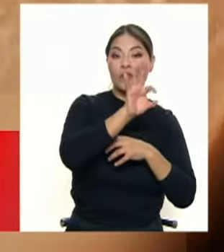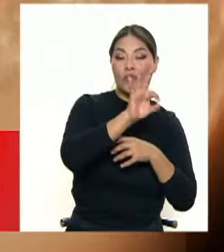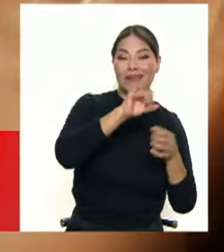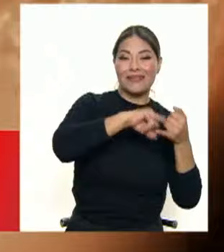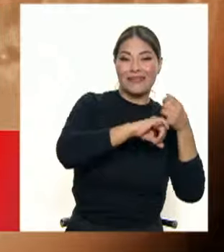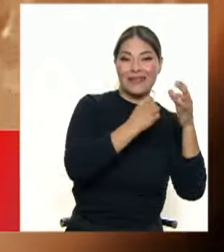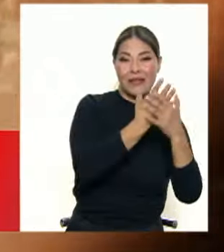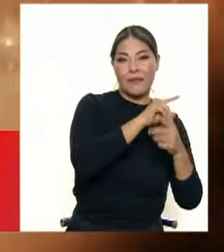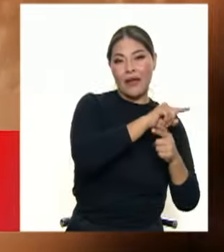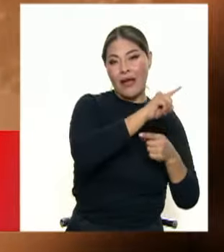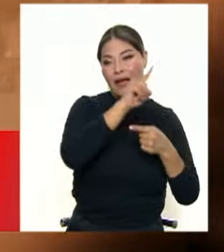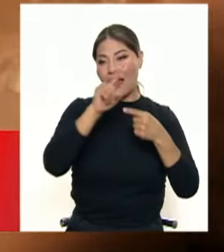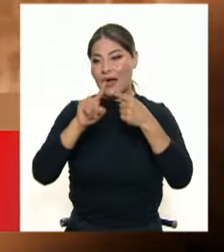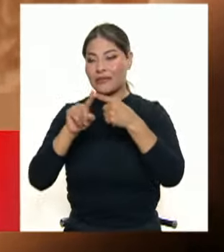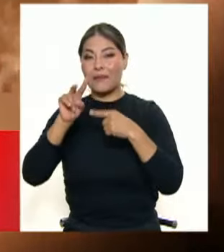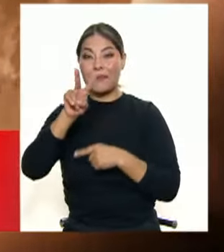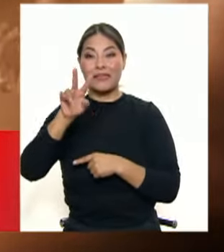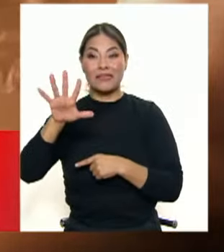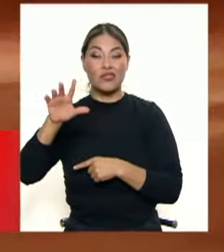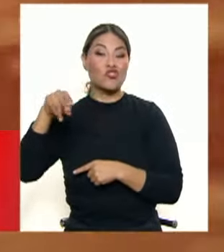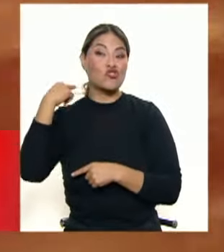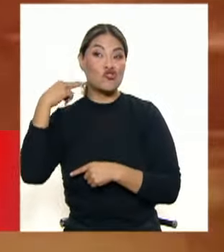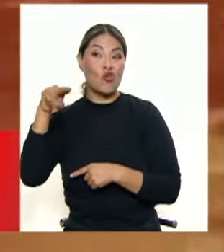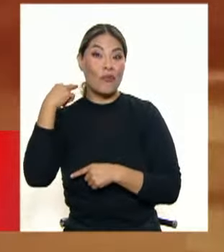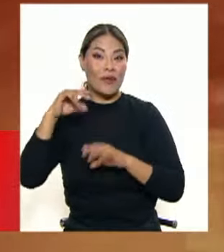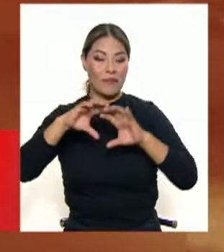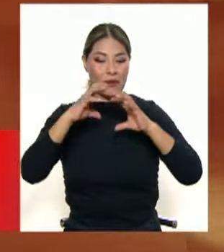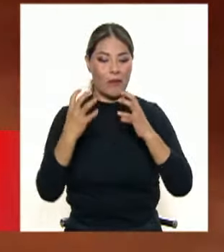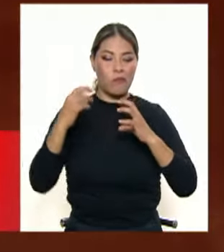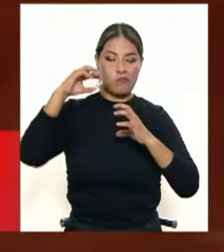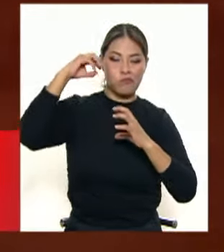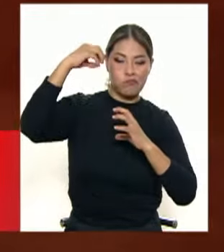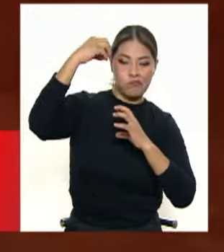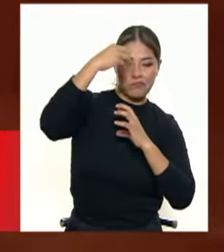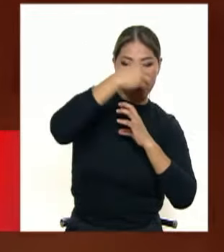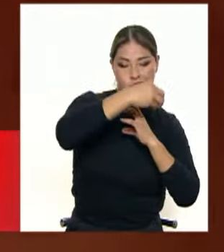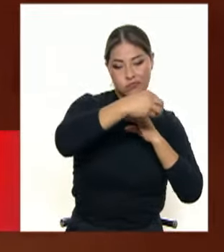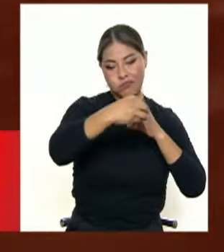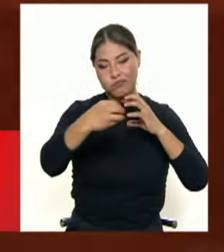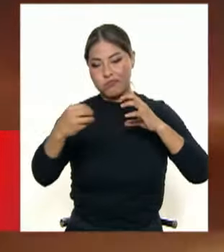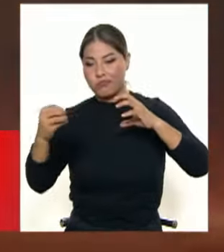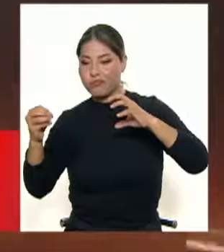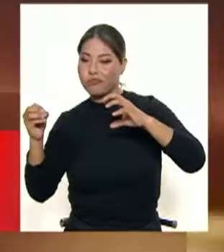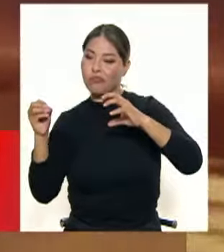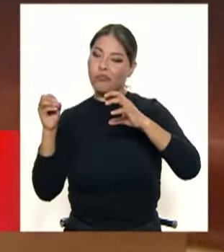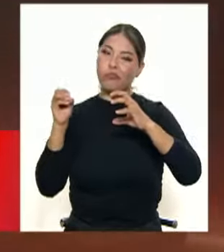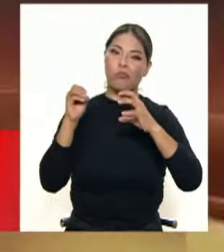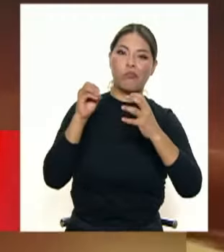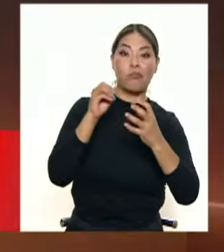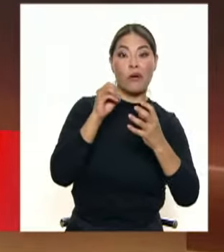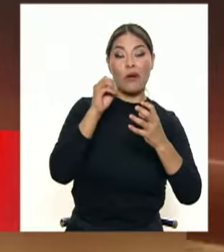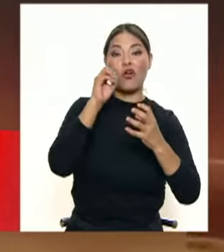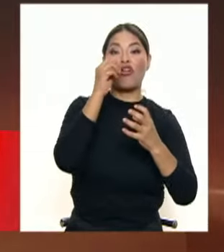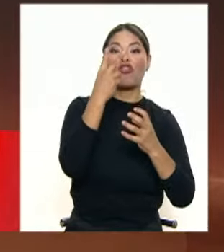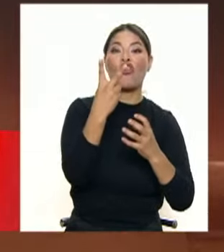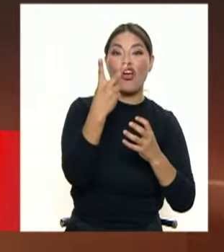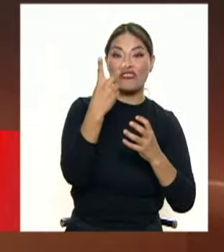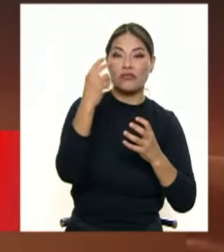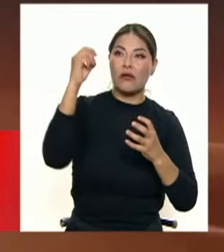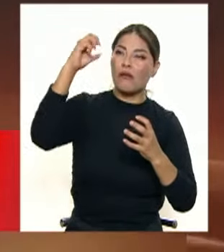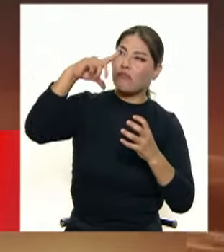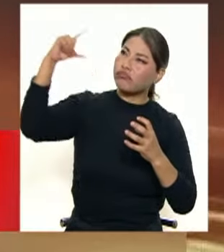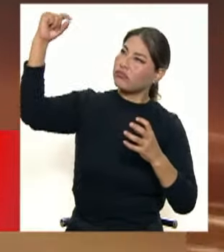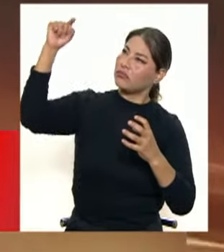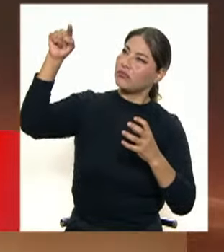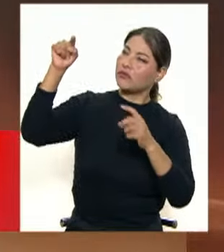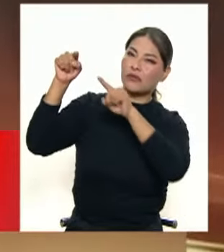25 de noviembre. Durante esos casi 57 días la Tierra podrá presumir de tener dos lunas, aunque el asteroide